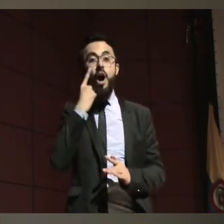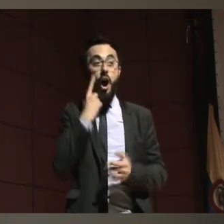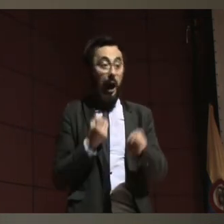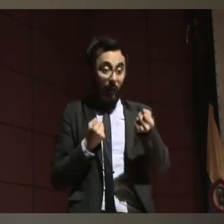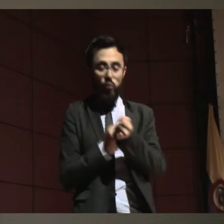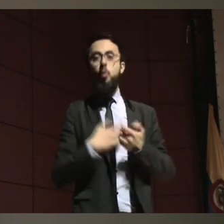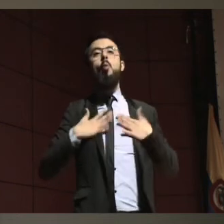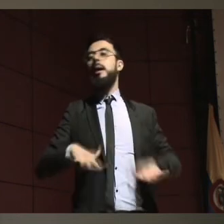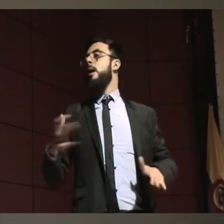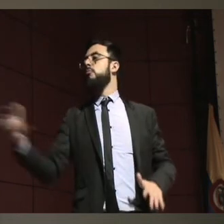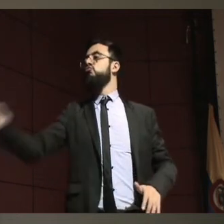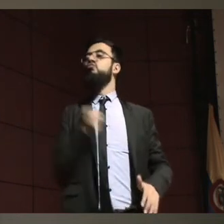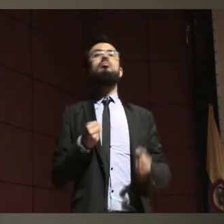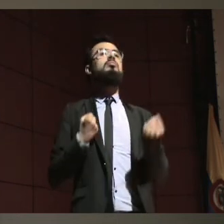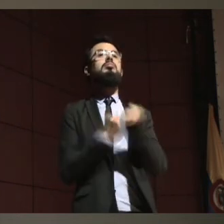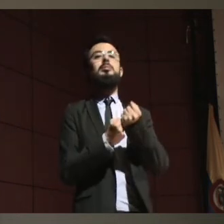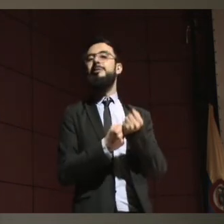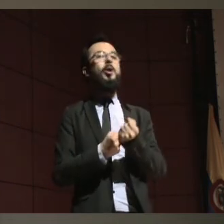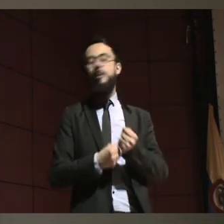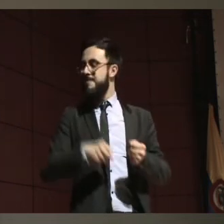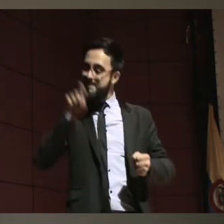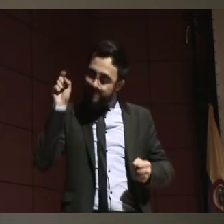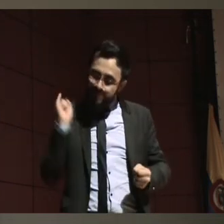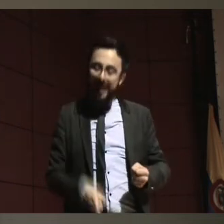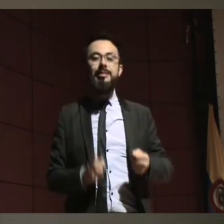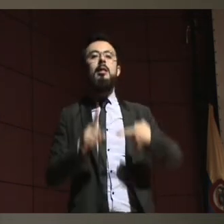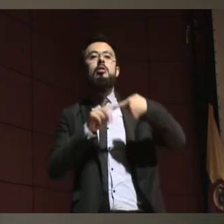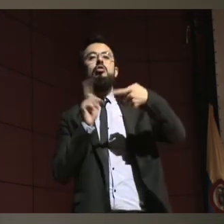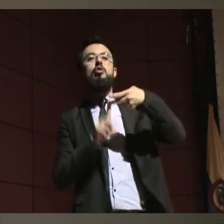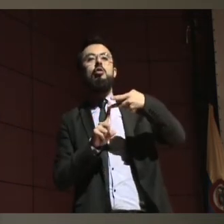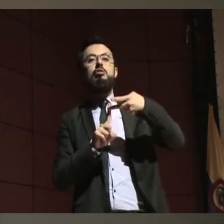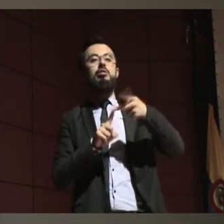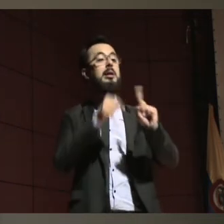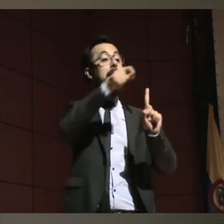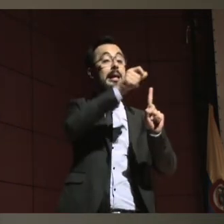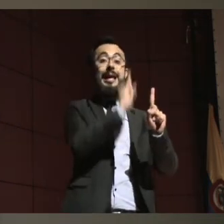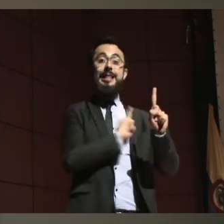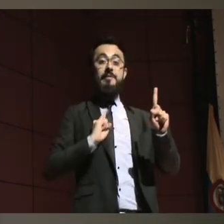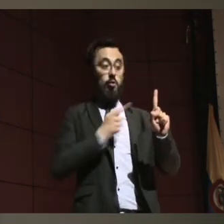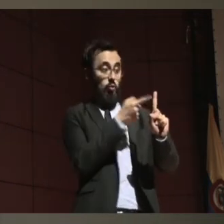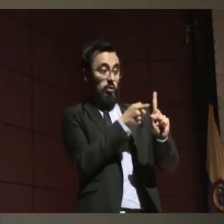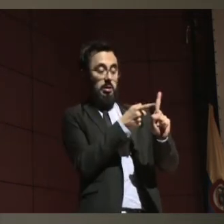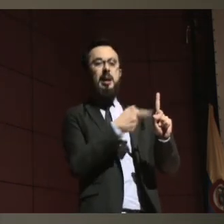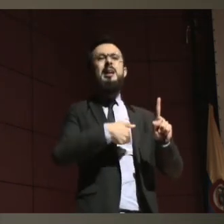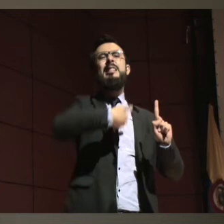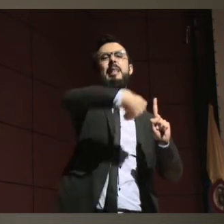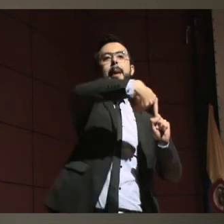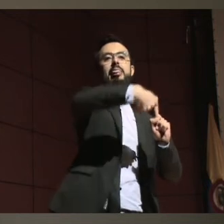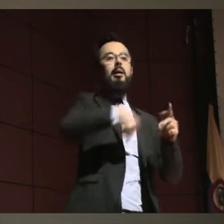dos circunstancias, las demandas del medio, pero además la competencia de cada uno.